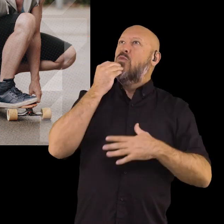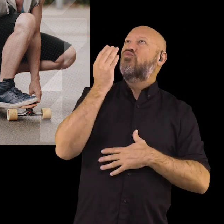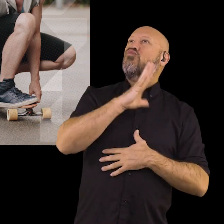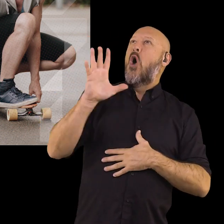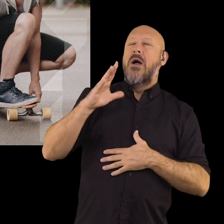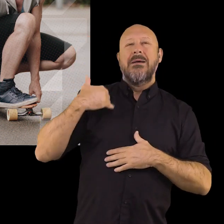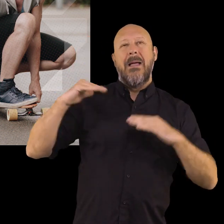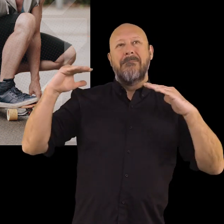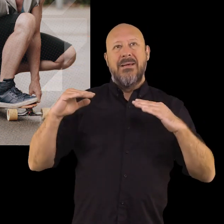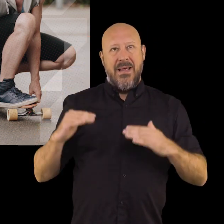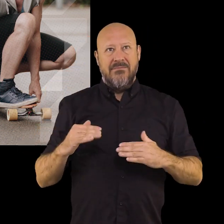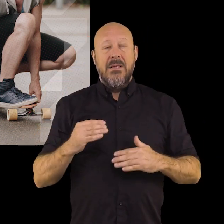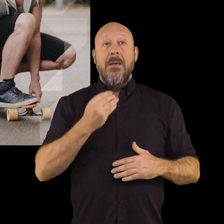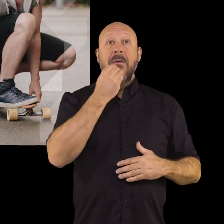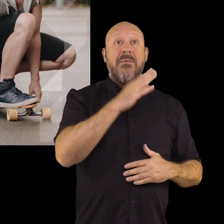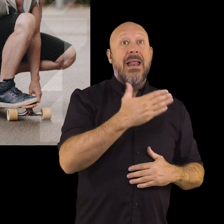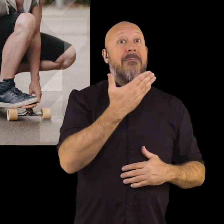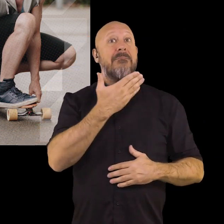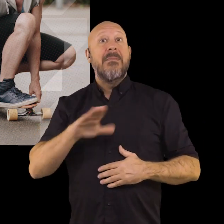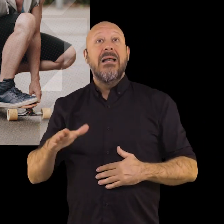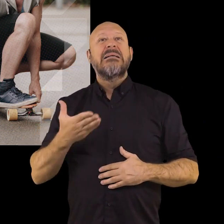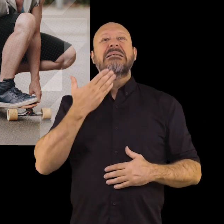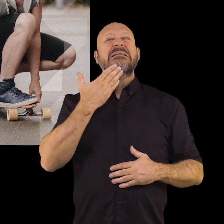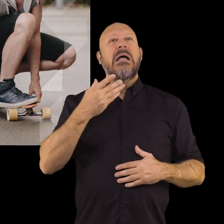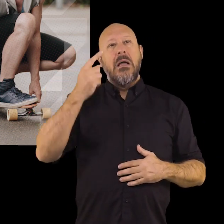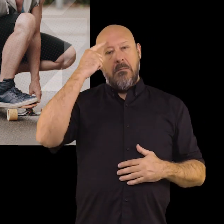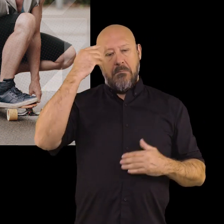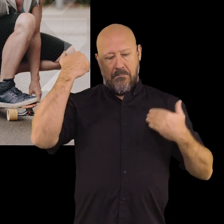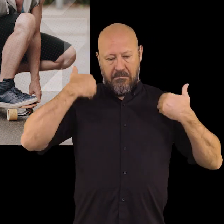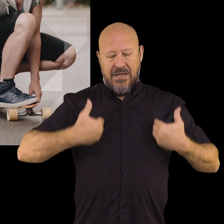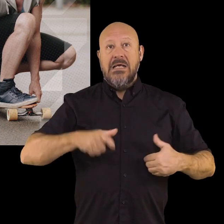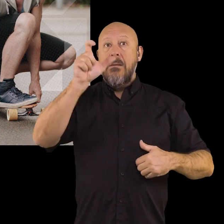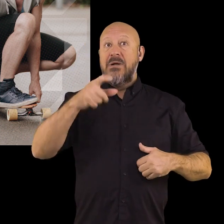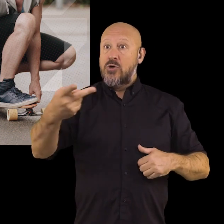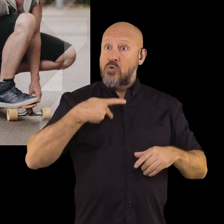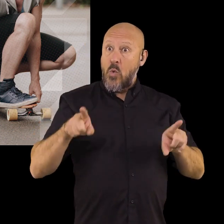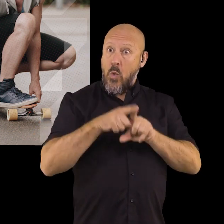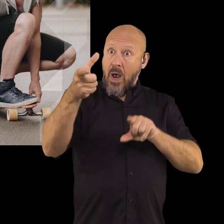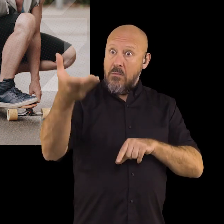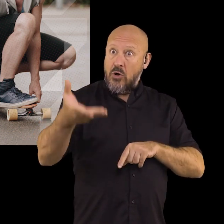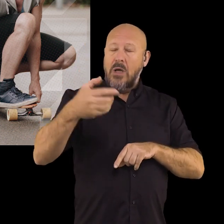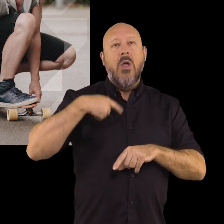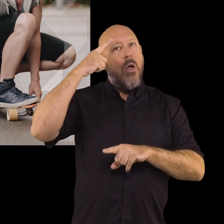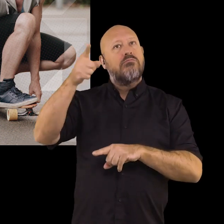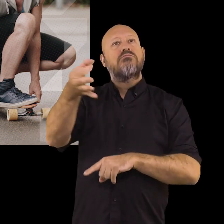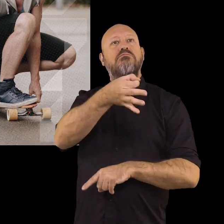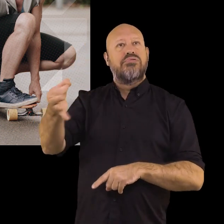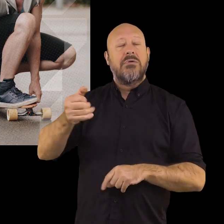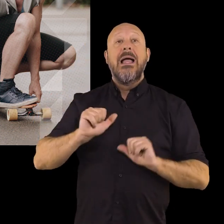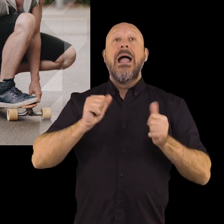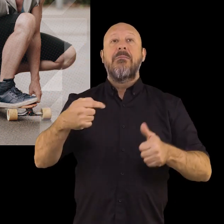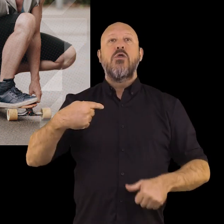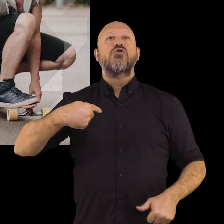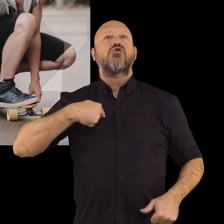padres y de las madres. El bien y el mal se basa en lo que piensan personas significativas. Y